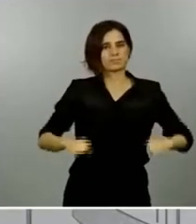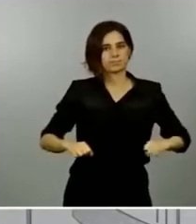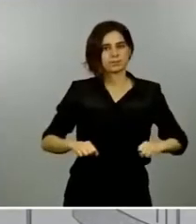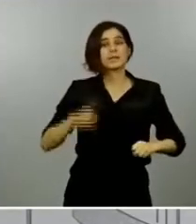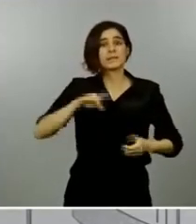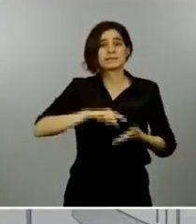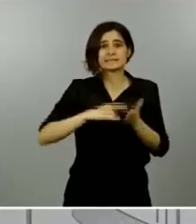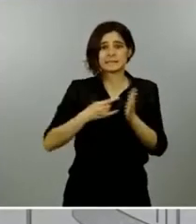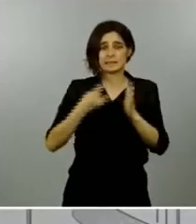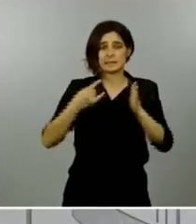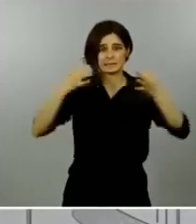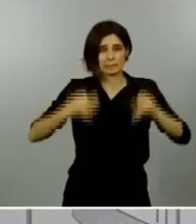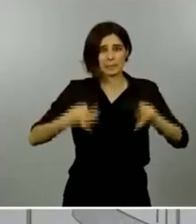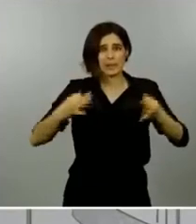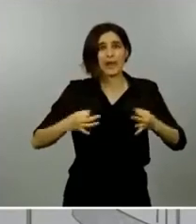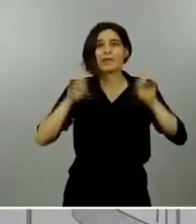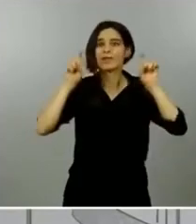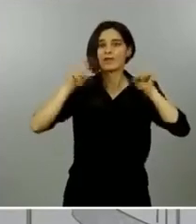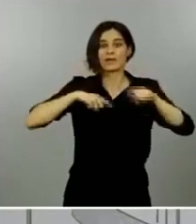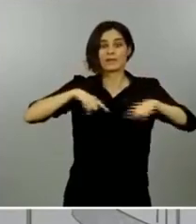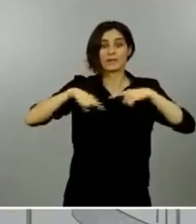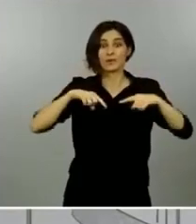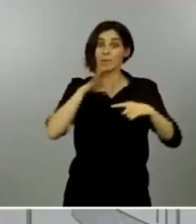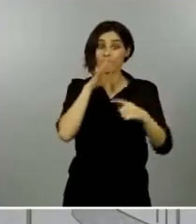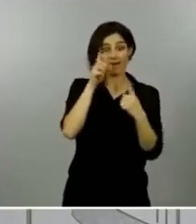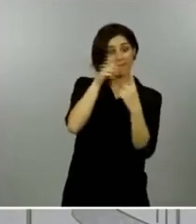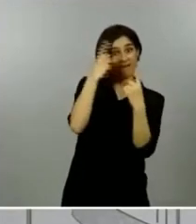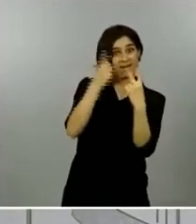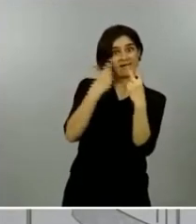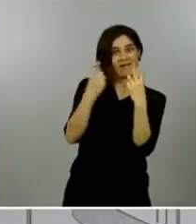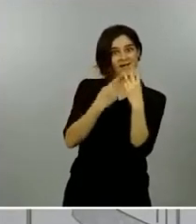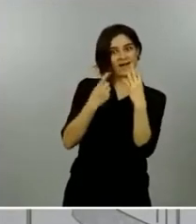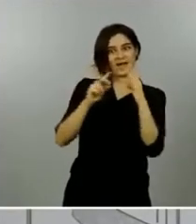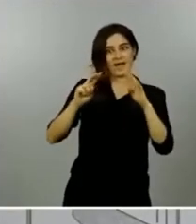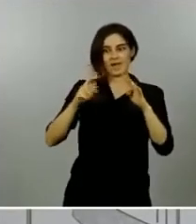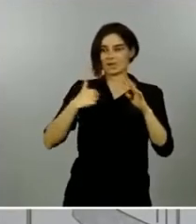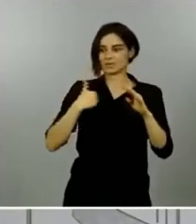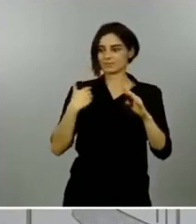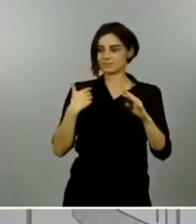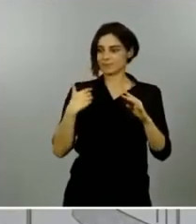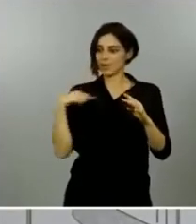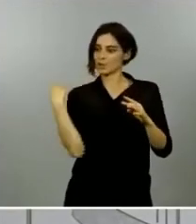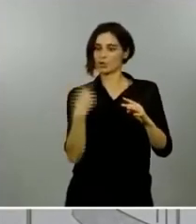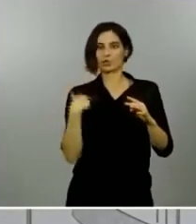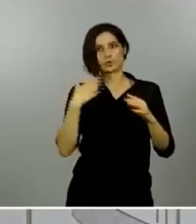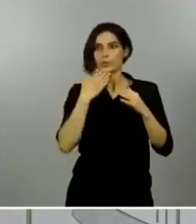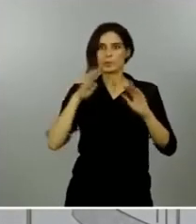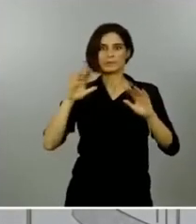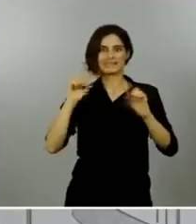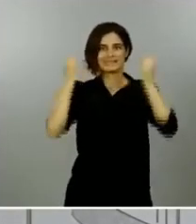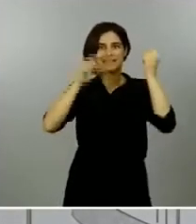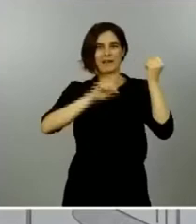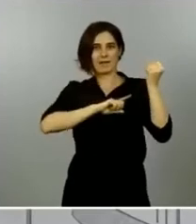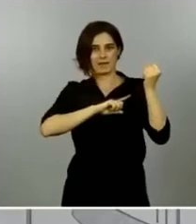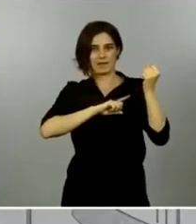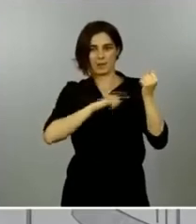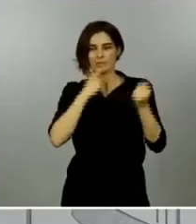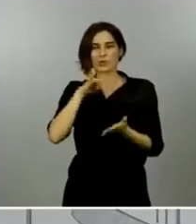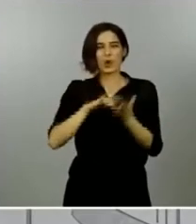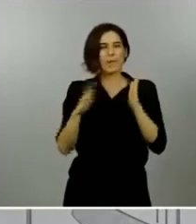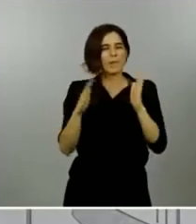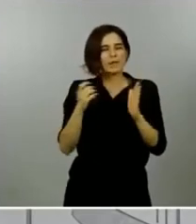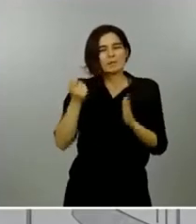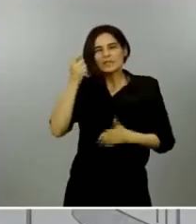transporte porque son los que nos han salvado a todos como comunidad en los momentos más críticos más difíciles y son por eso mismo la máxima